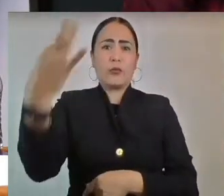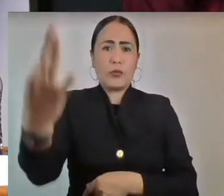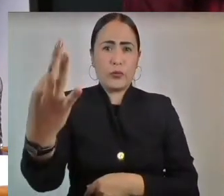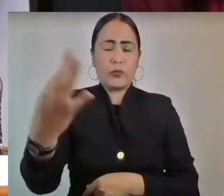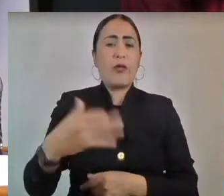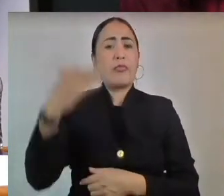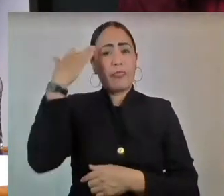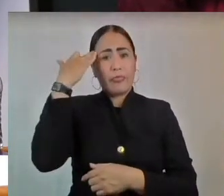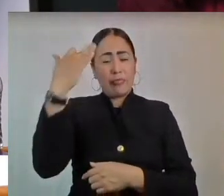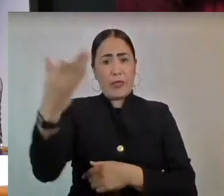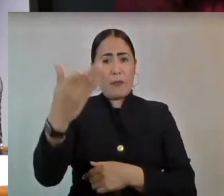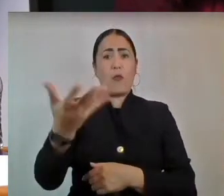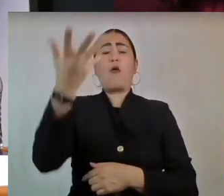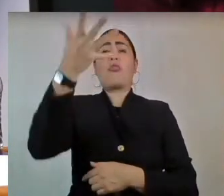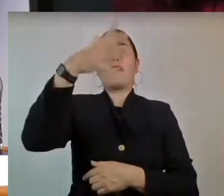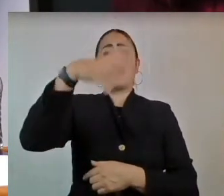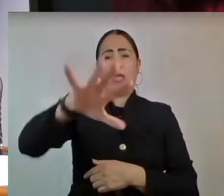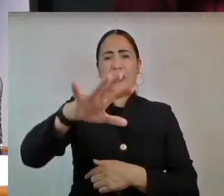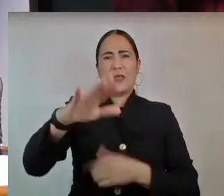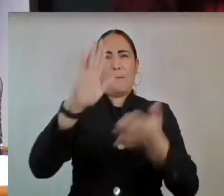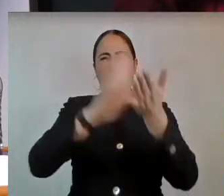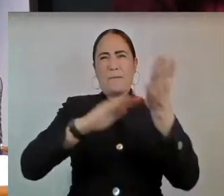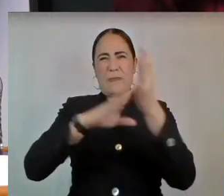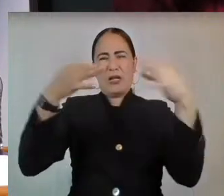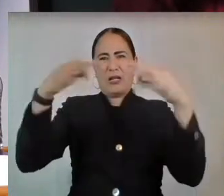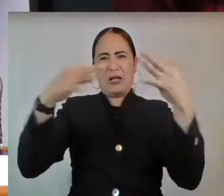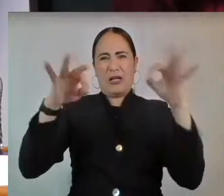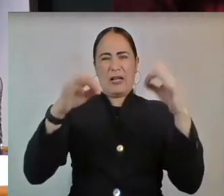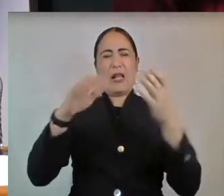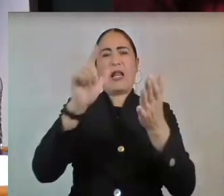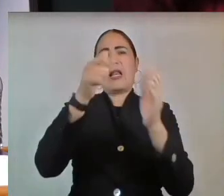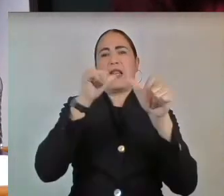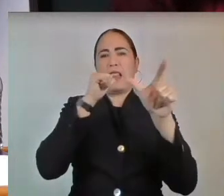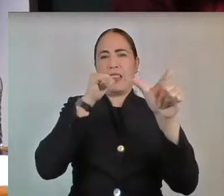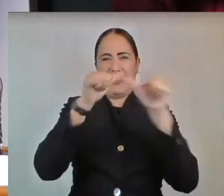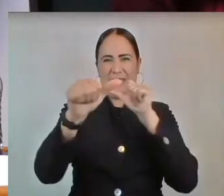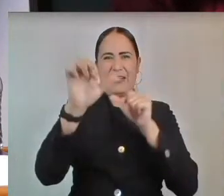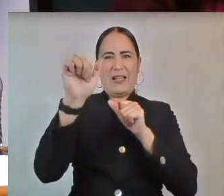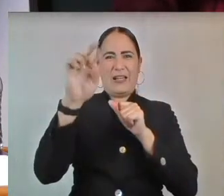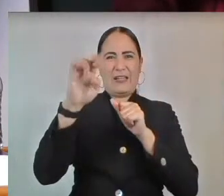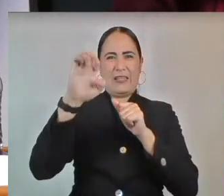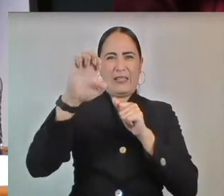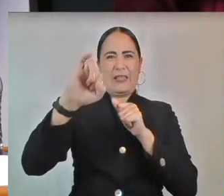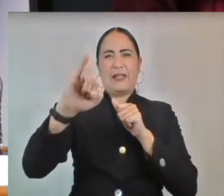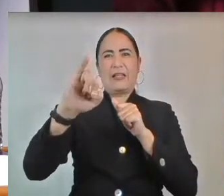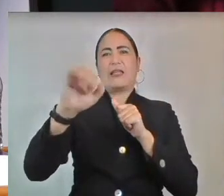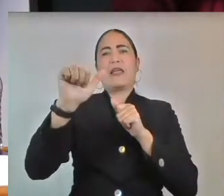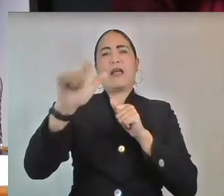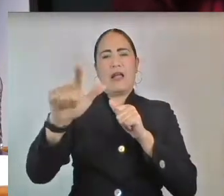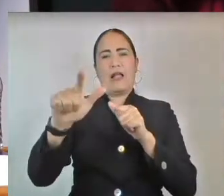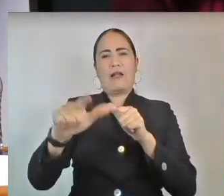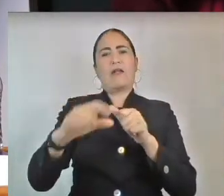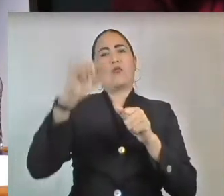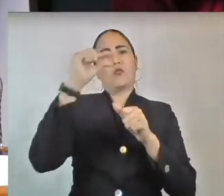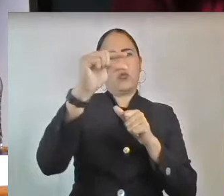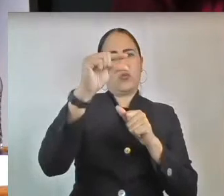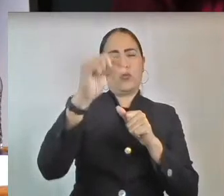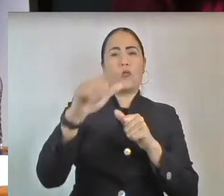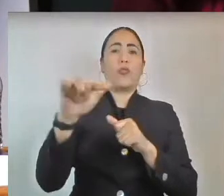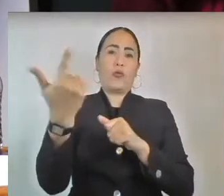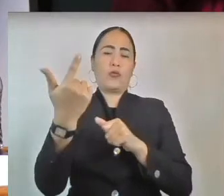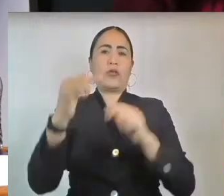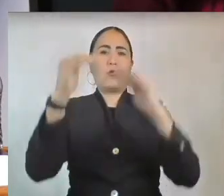máxima de 10 cuartillas, con letra tipo Arial, tamaño número 12 e interlineado 1.5.